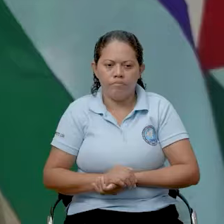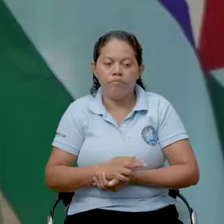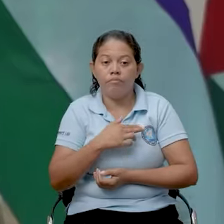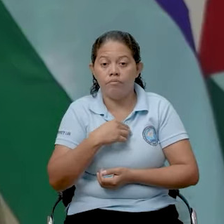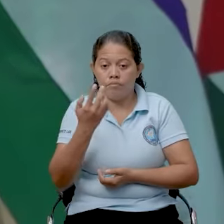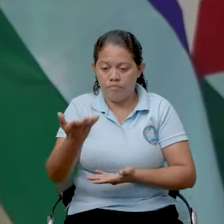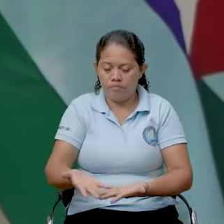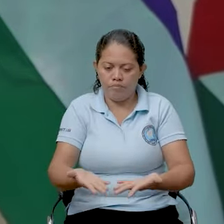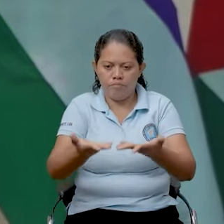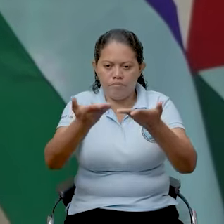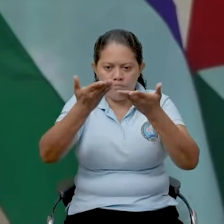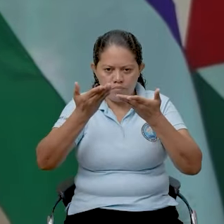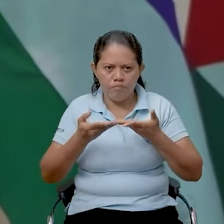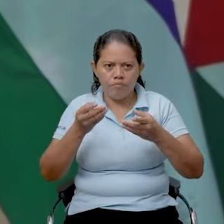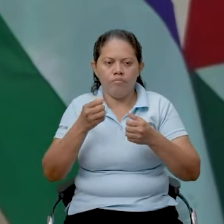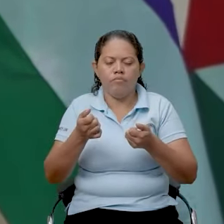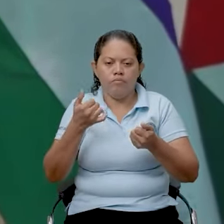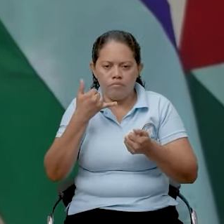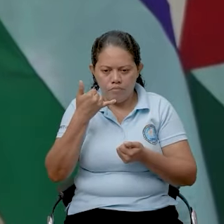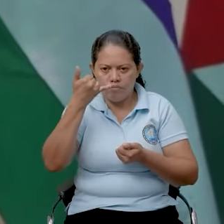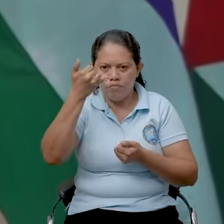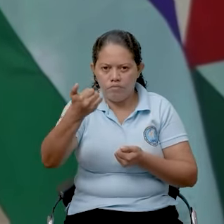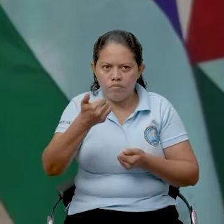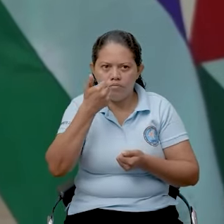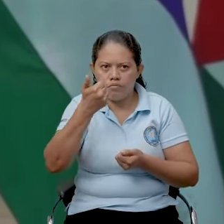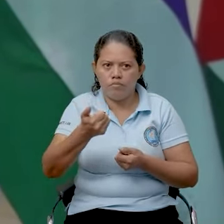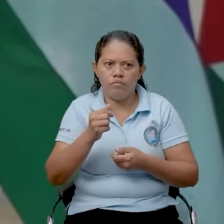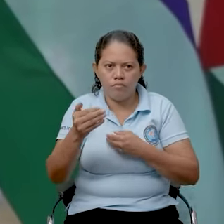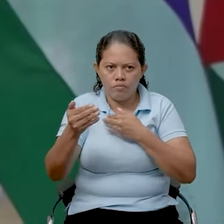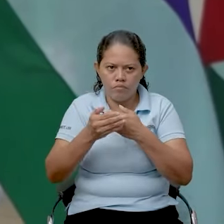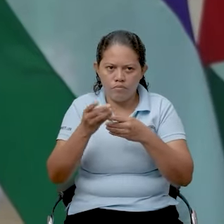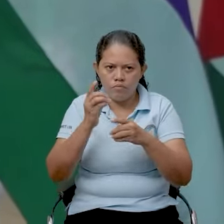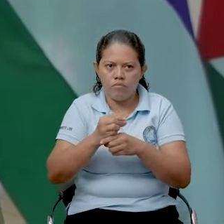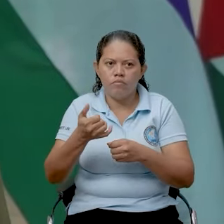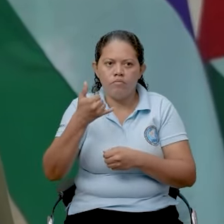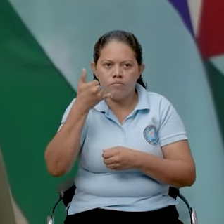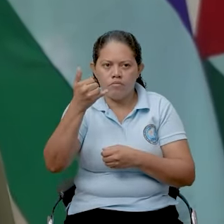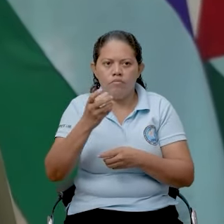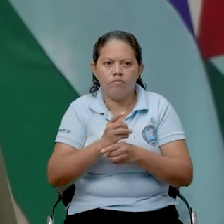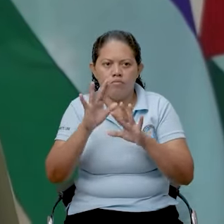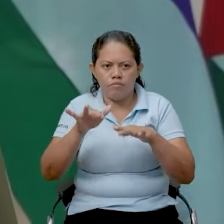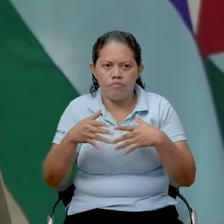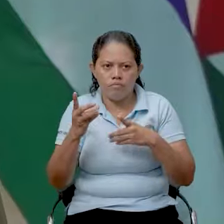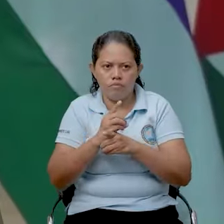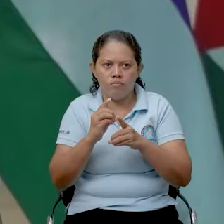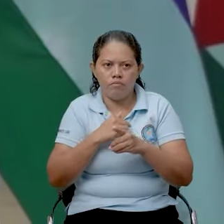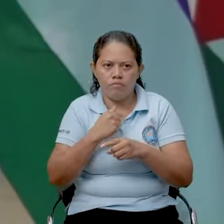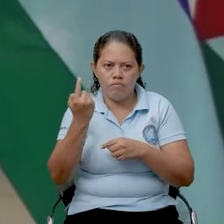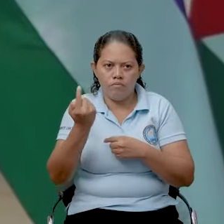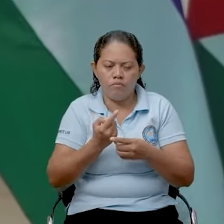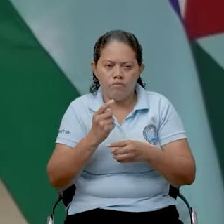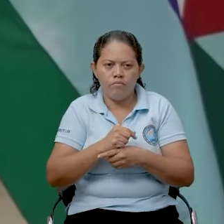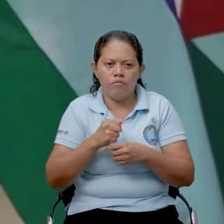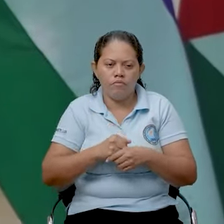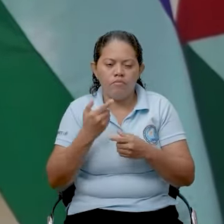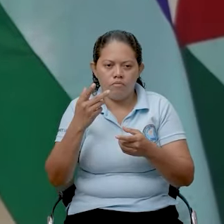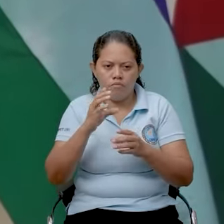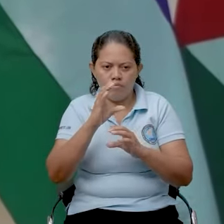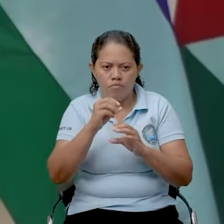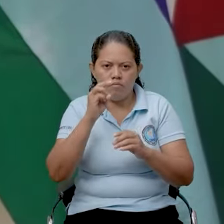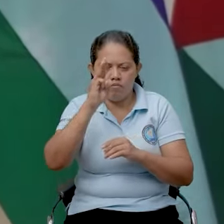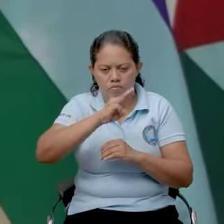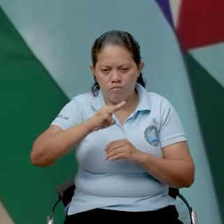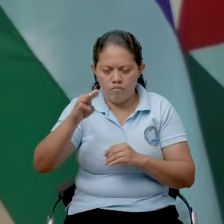Estamos recibiendo un equipo, un set de radios, para que el Comoprete